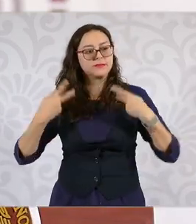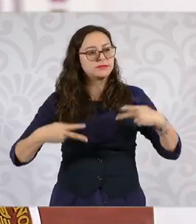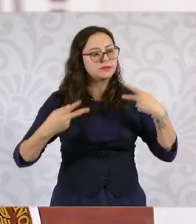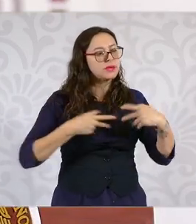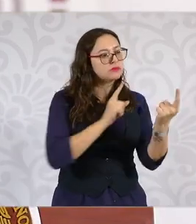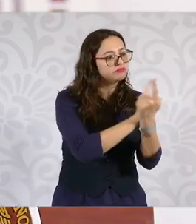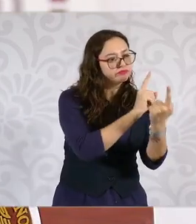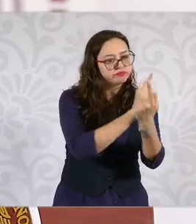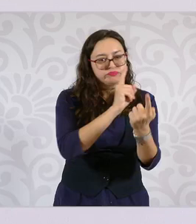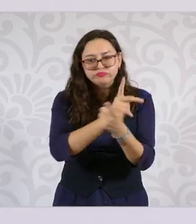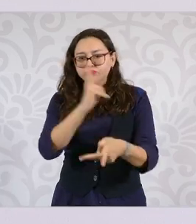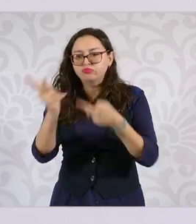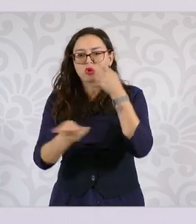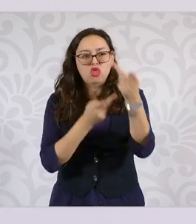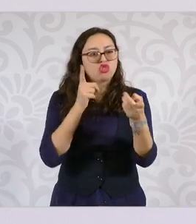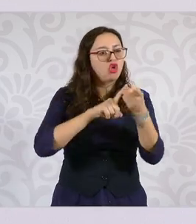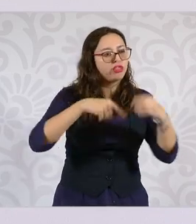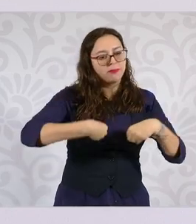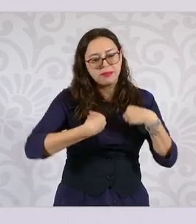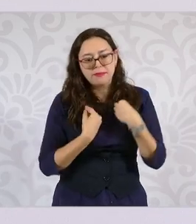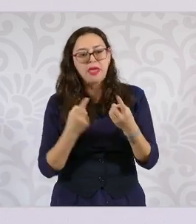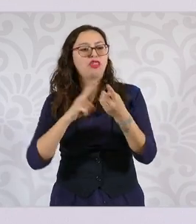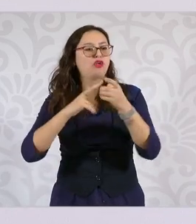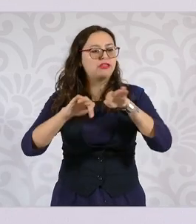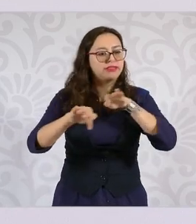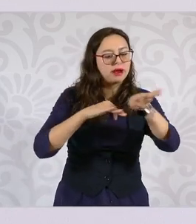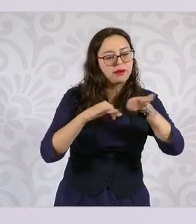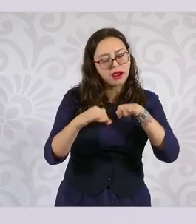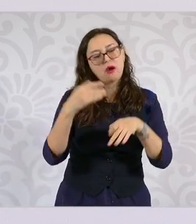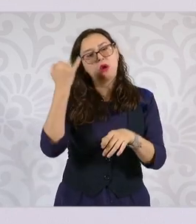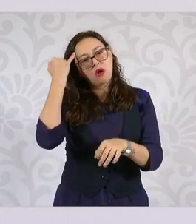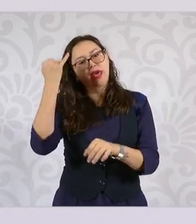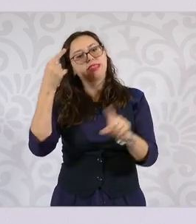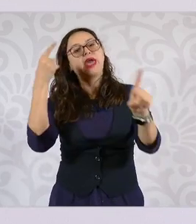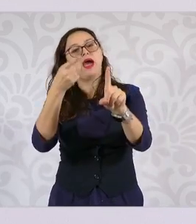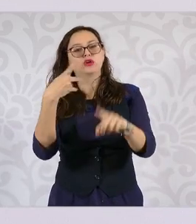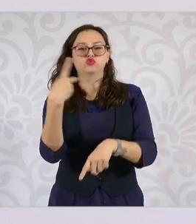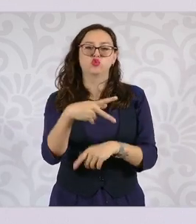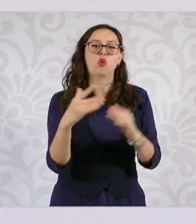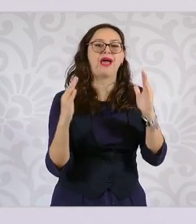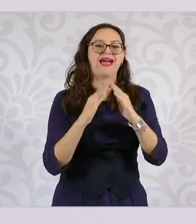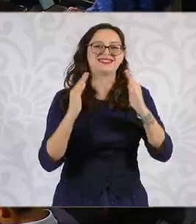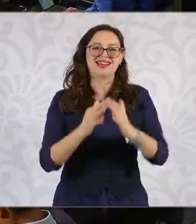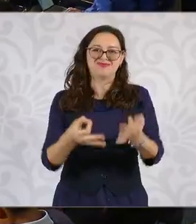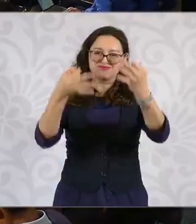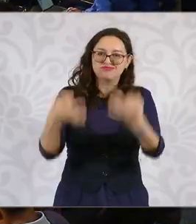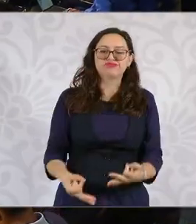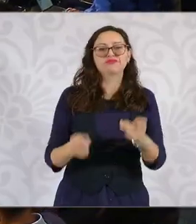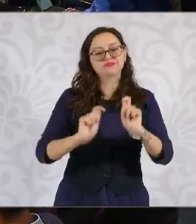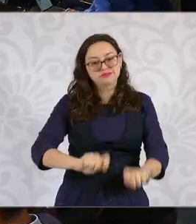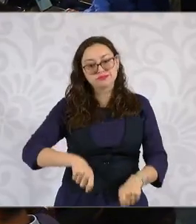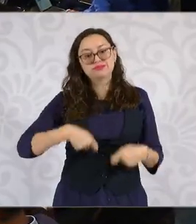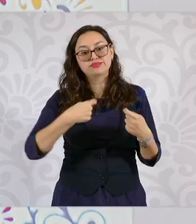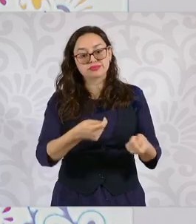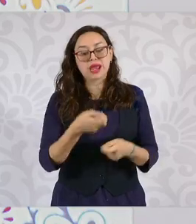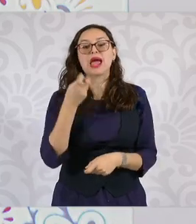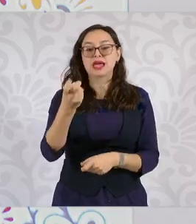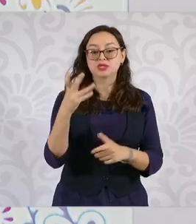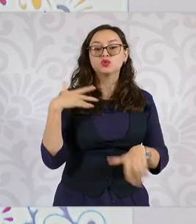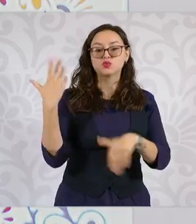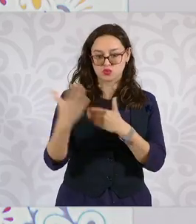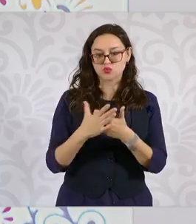vivienda digna a todas esas trabajadoras y trabajadoras. Entonces, lo vamos a ir a anunciar allá a Los Cabos, están